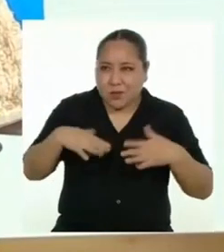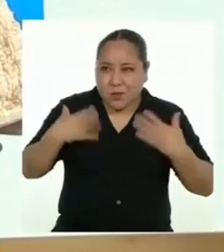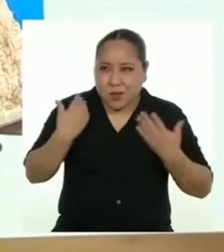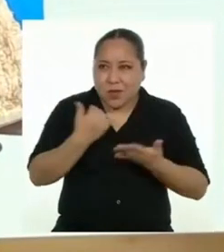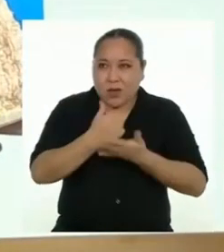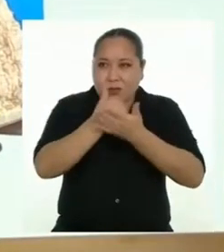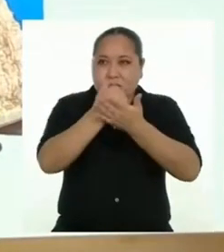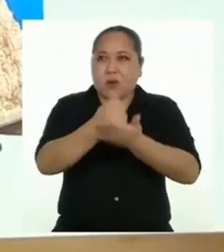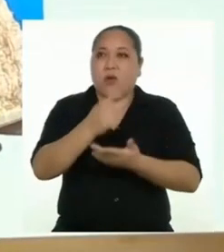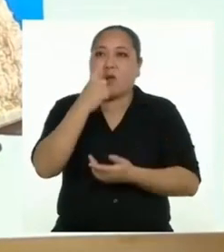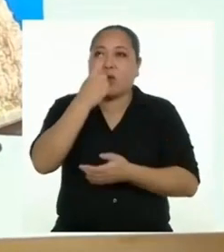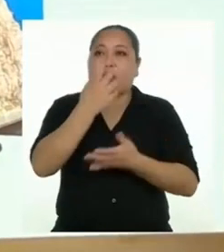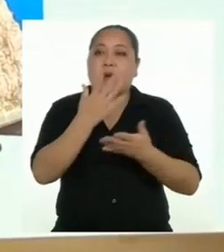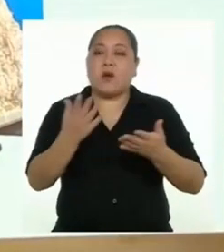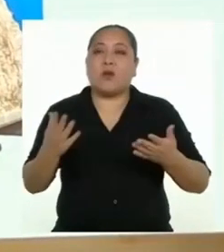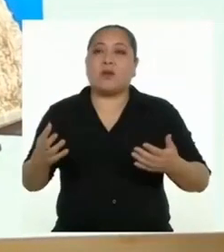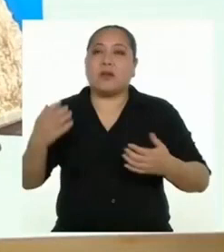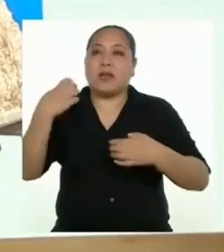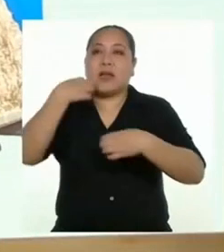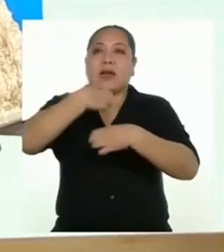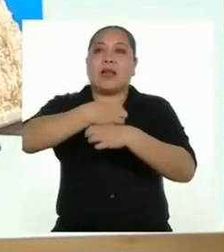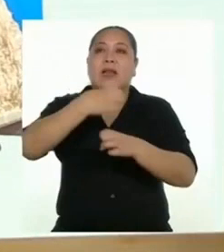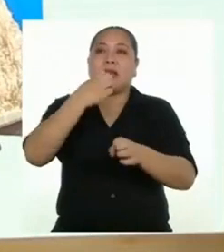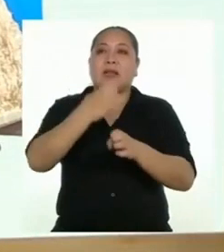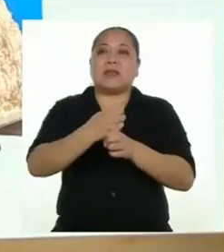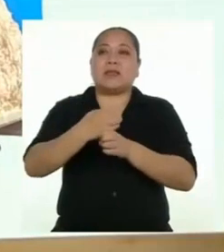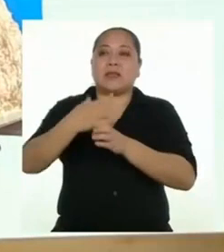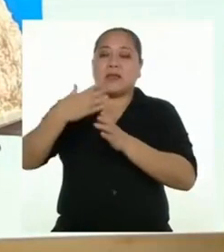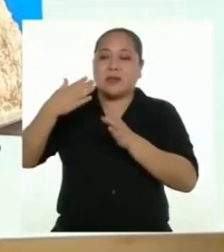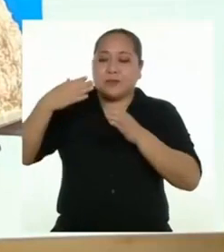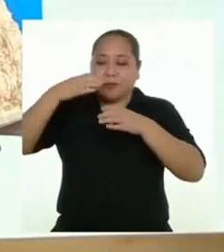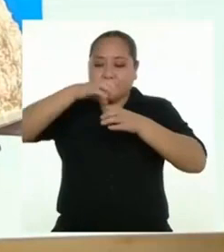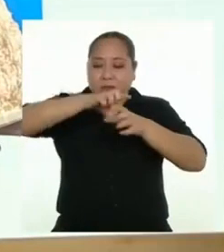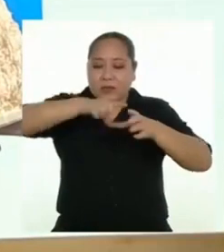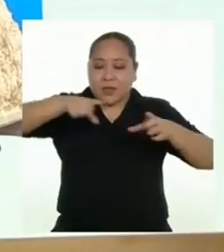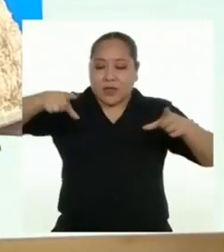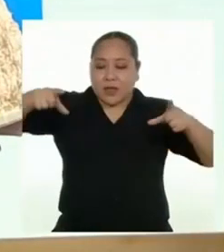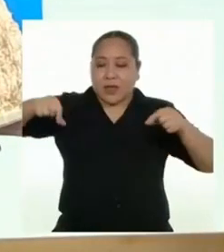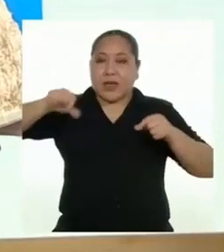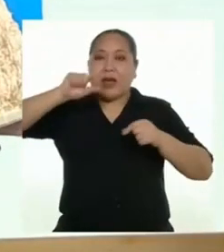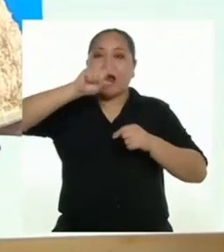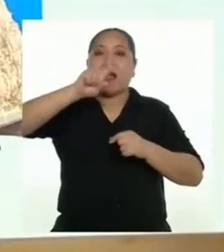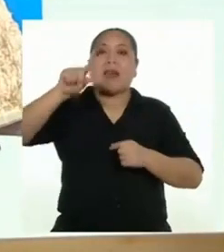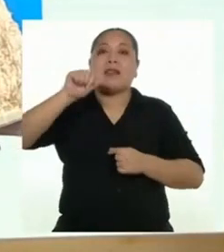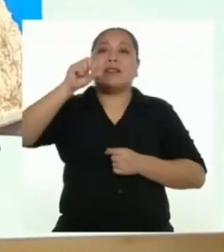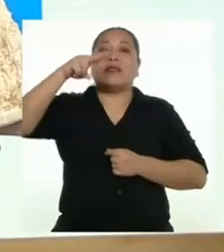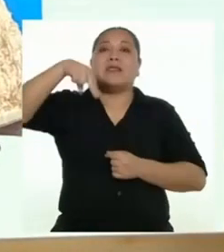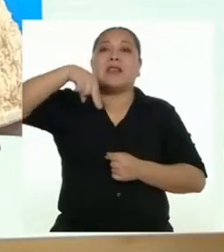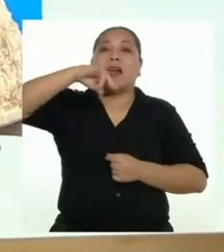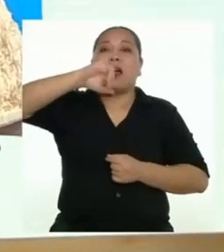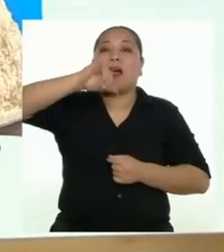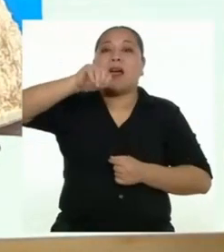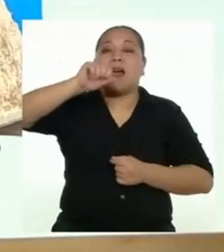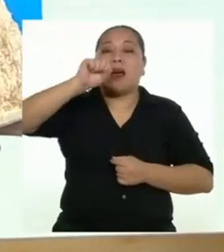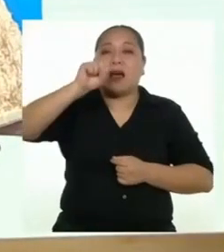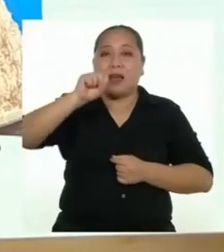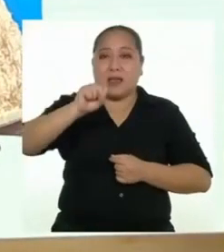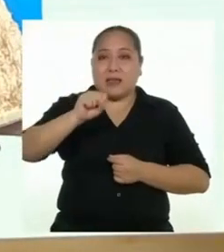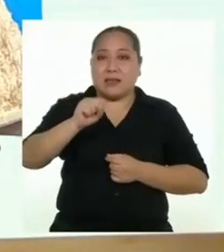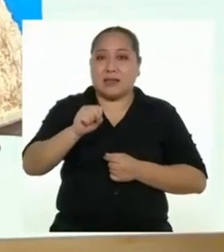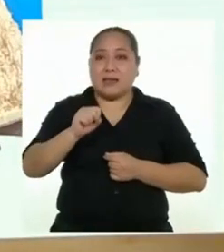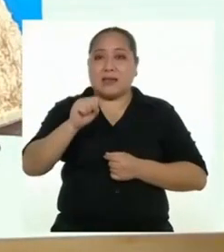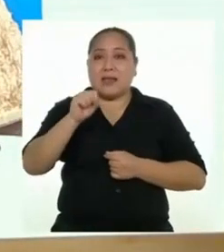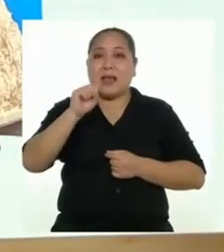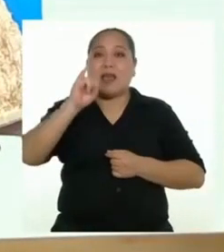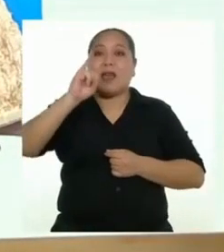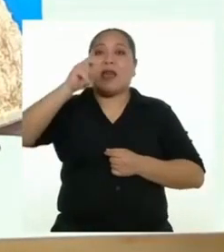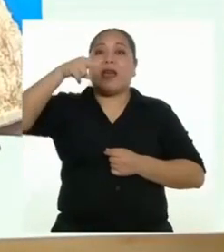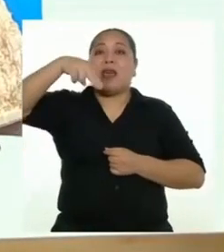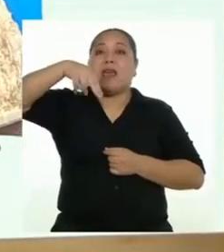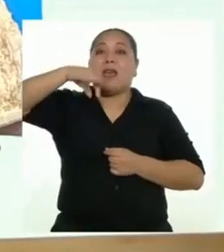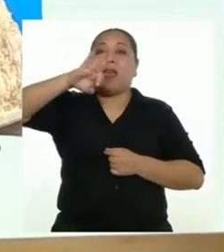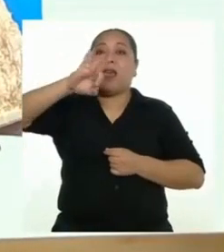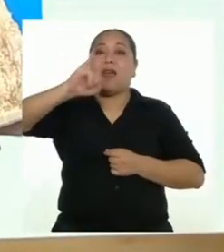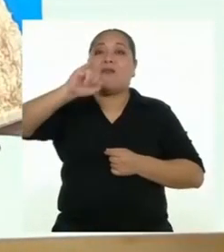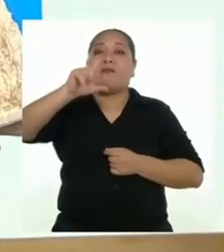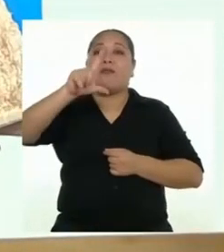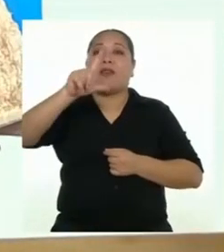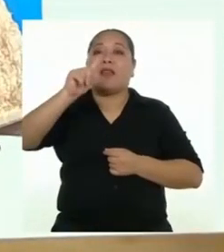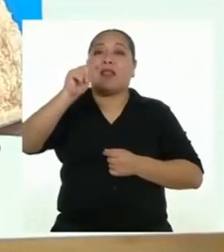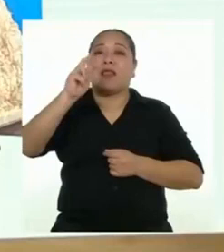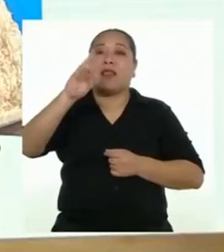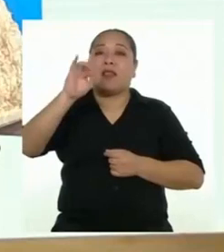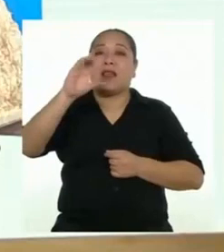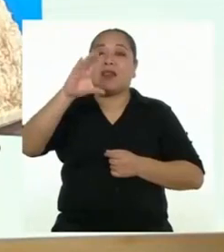Una de esas acciones es la creación de zanjas de infiltración que ayudan a almacenar aguas pluviales que se originan en las